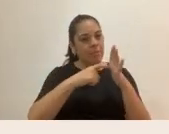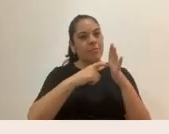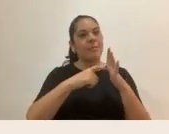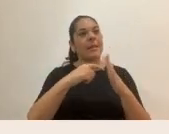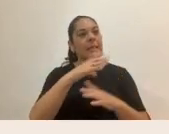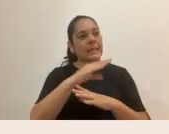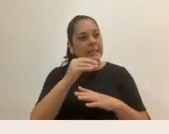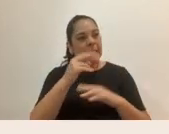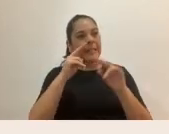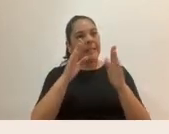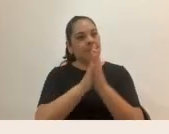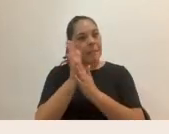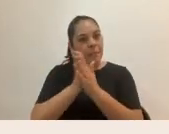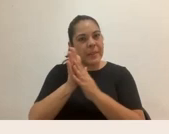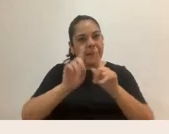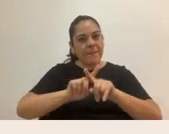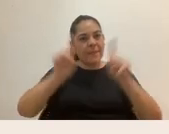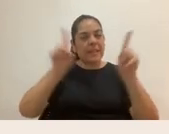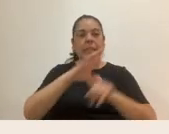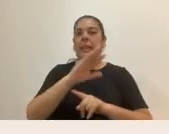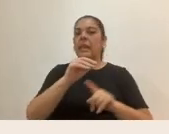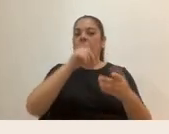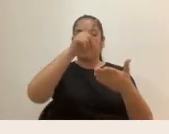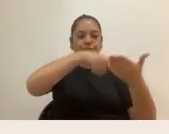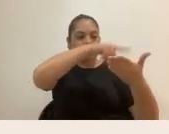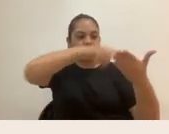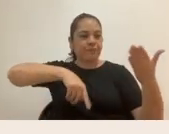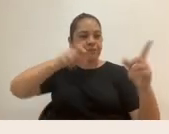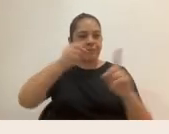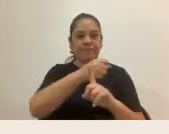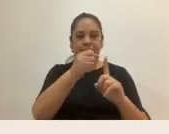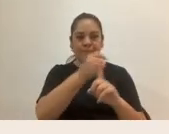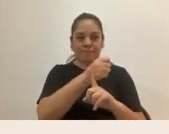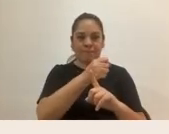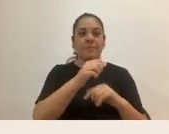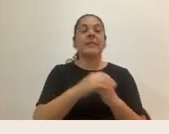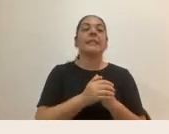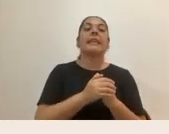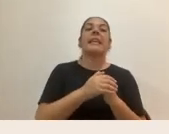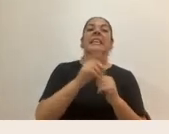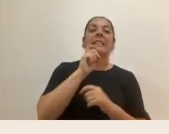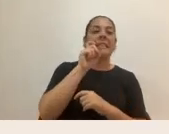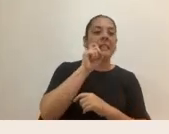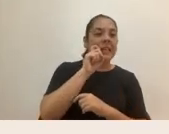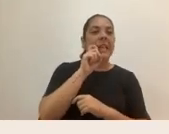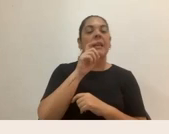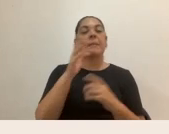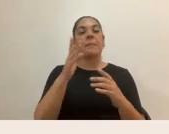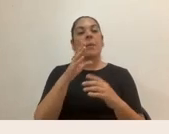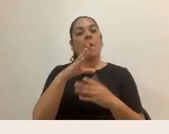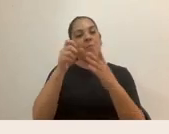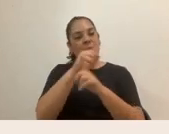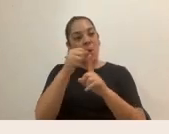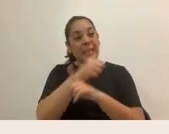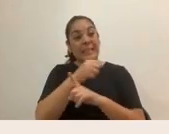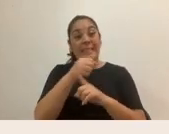y de la no violencia. Entonces, así como el sexismo, el machismo y la violencia se aprenden